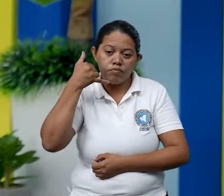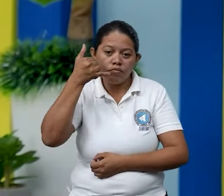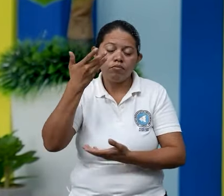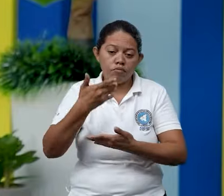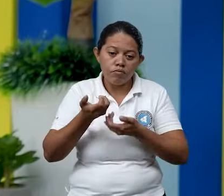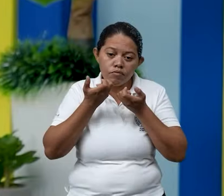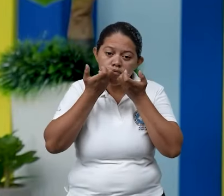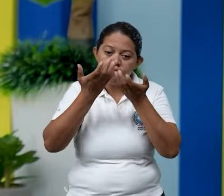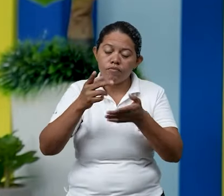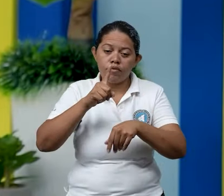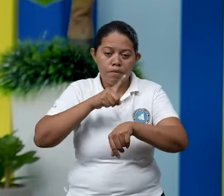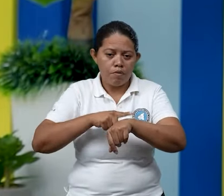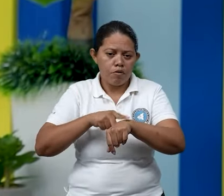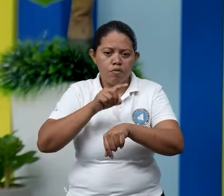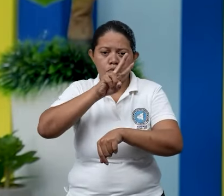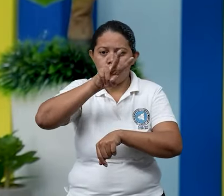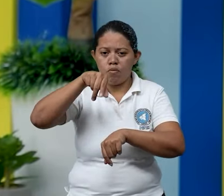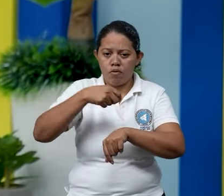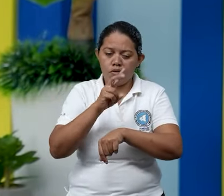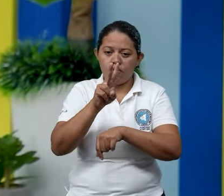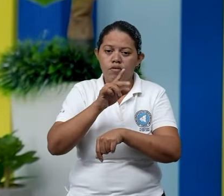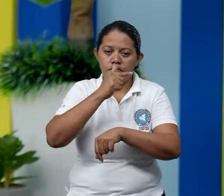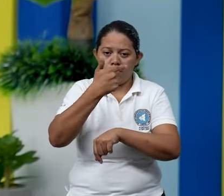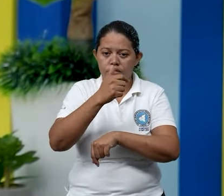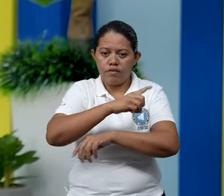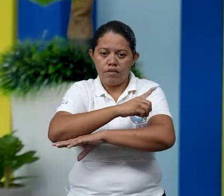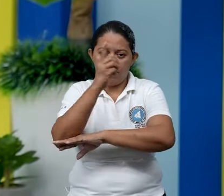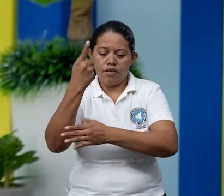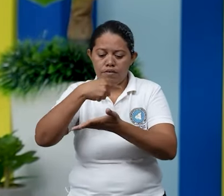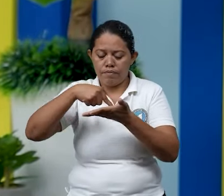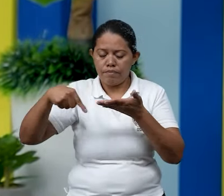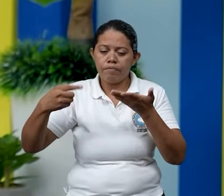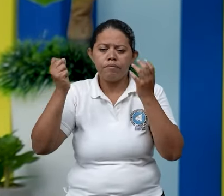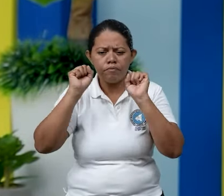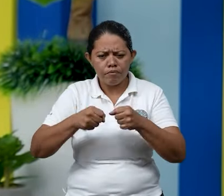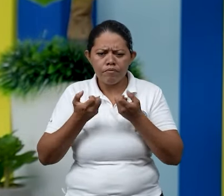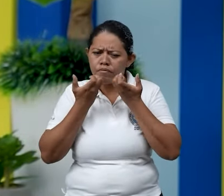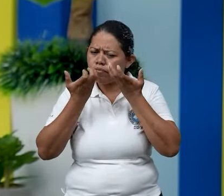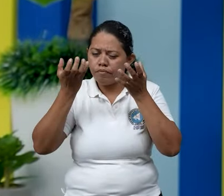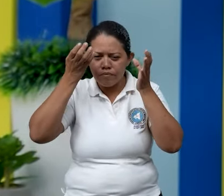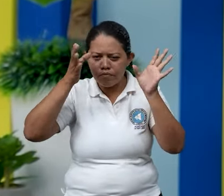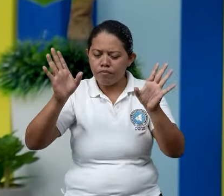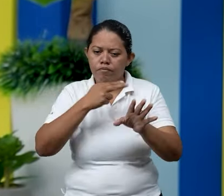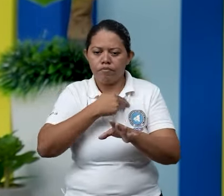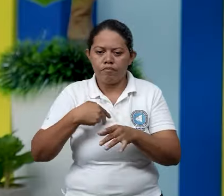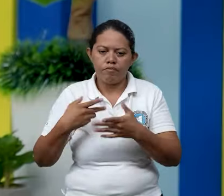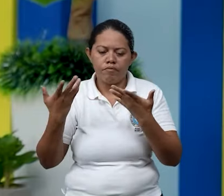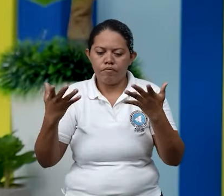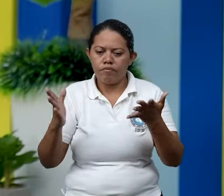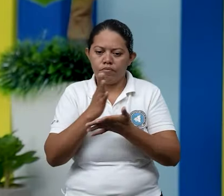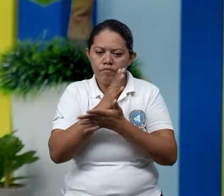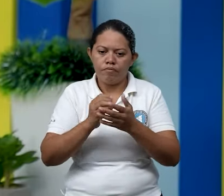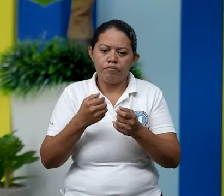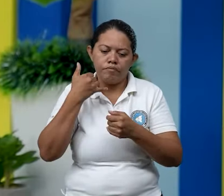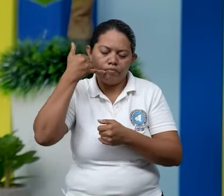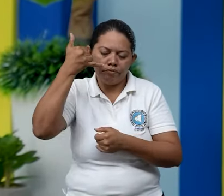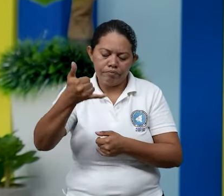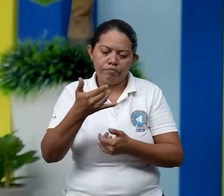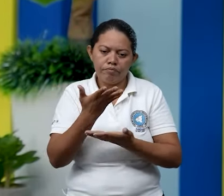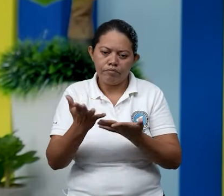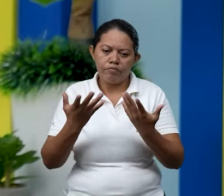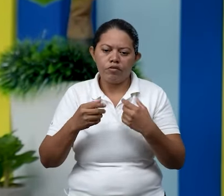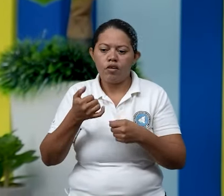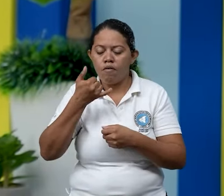la cual está disponible las 24 horas del día los 7 días de la semana ante la ocurrencia de cualquier situación de emergencia